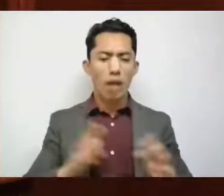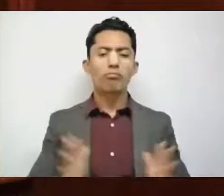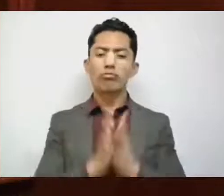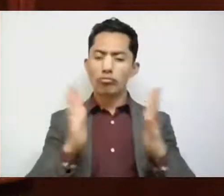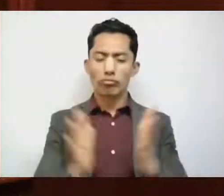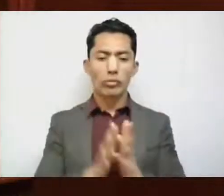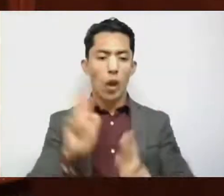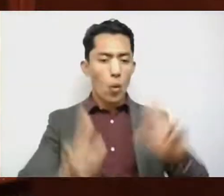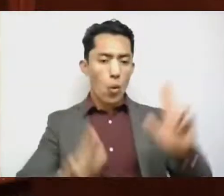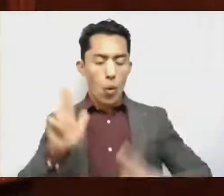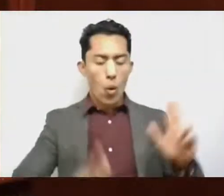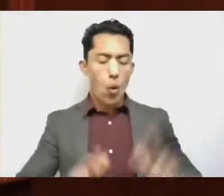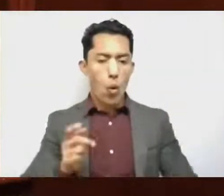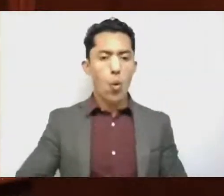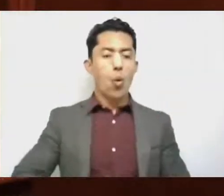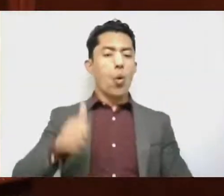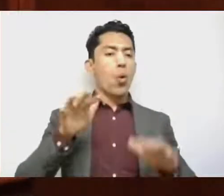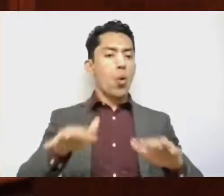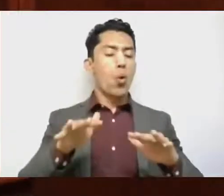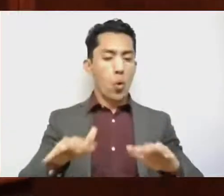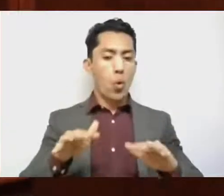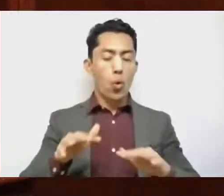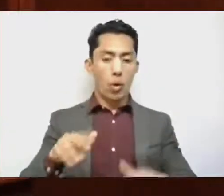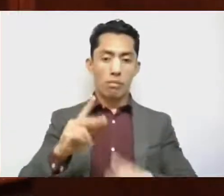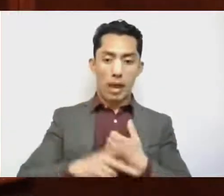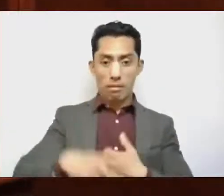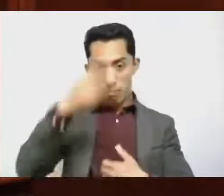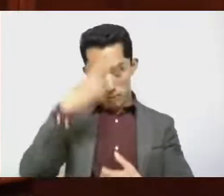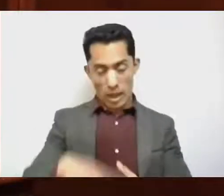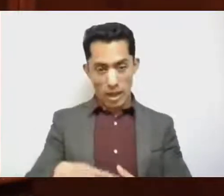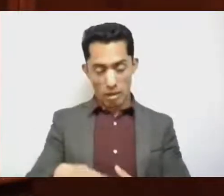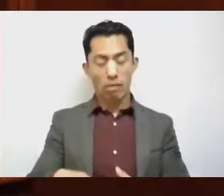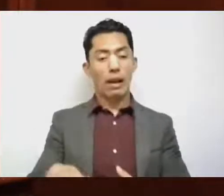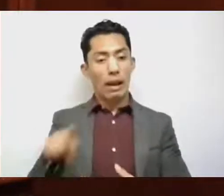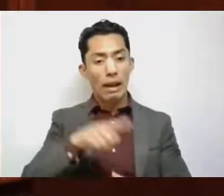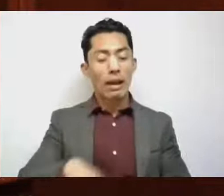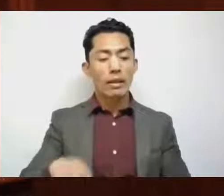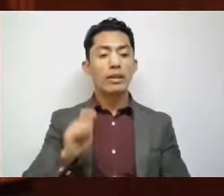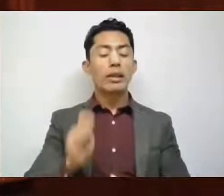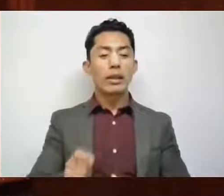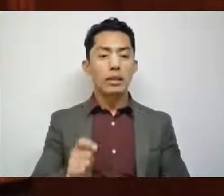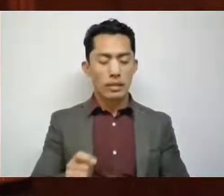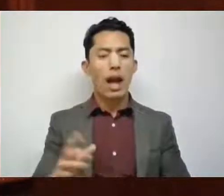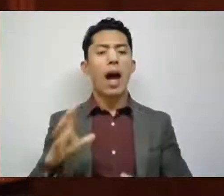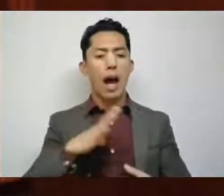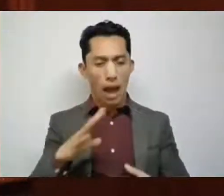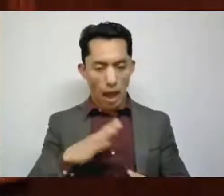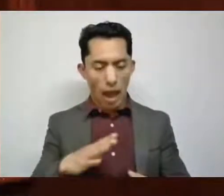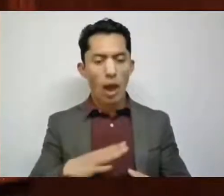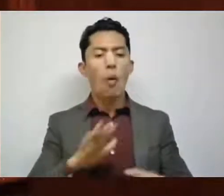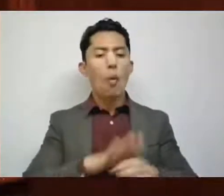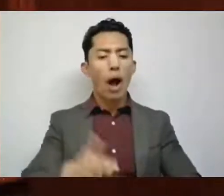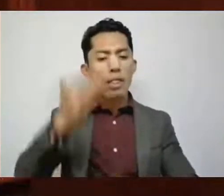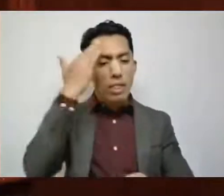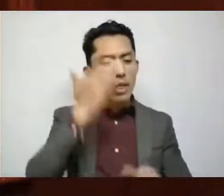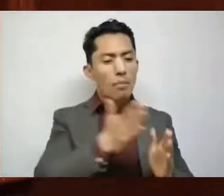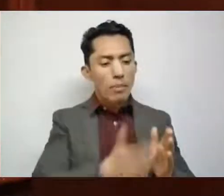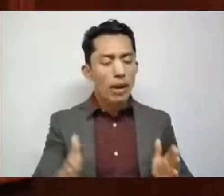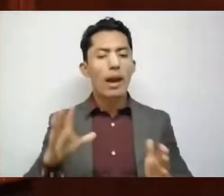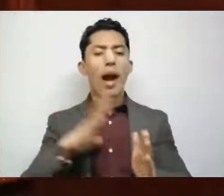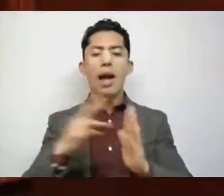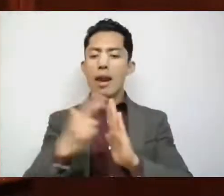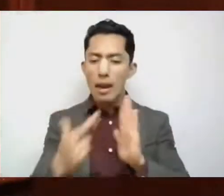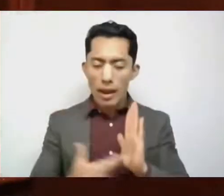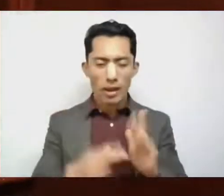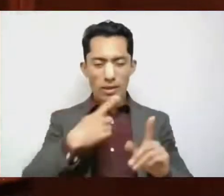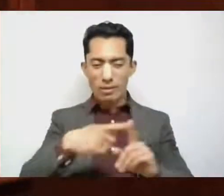en la historia de México, estableciendo al efecto las bases, etapas y reglas que se deberán seguir